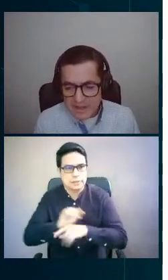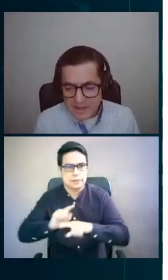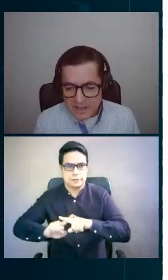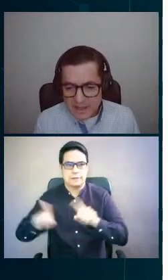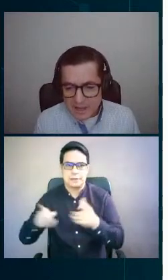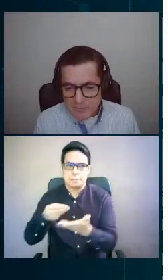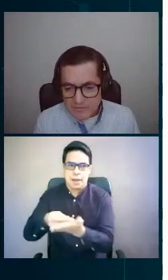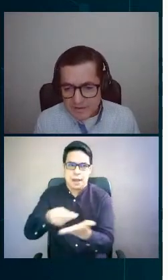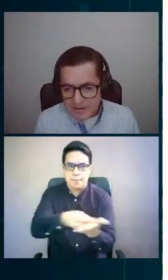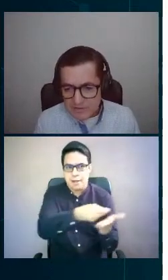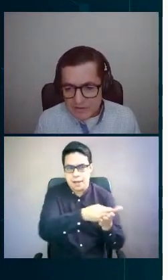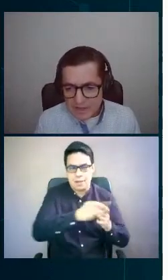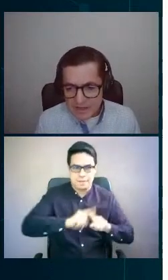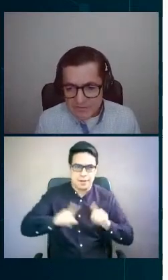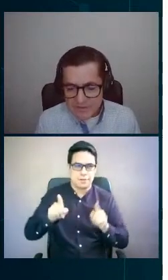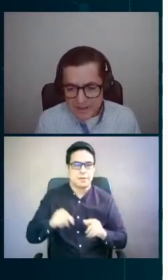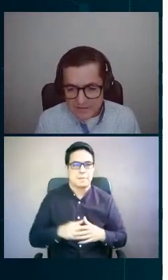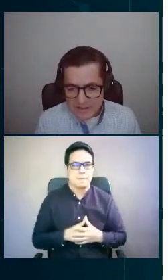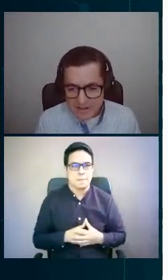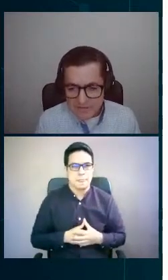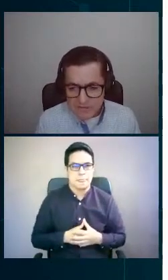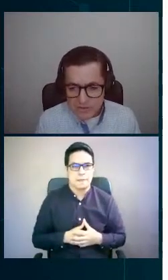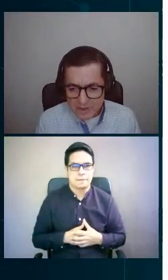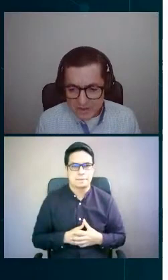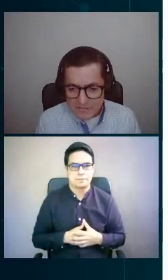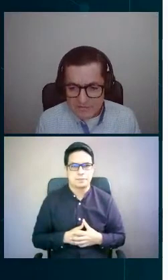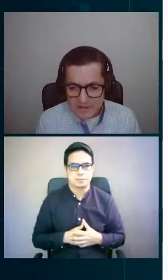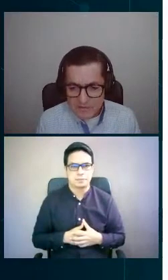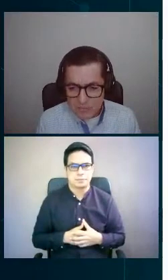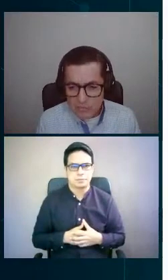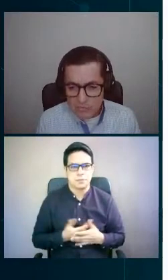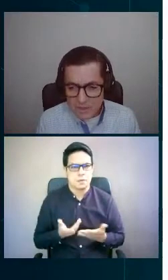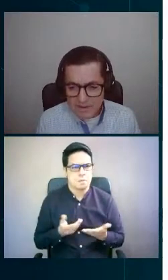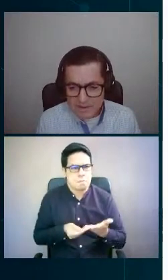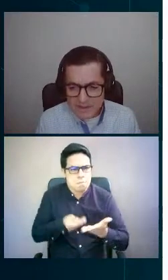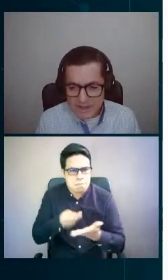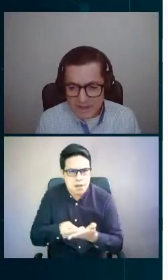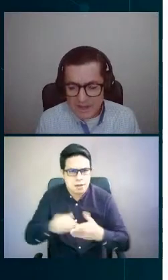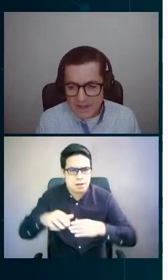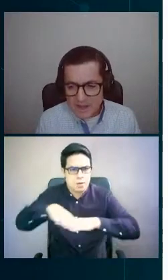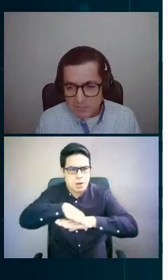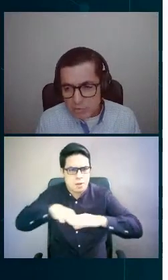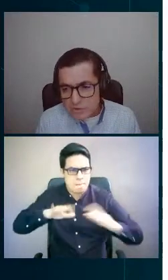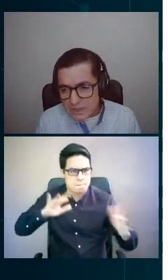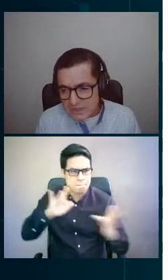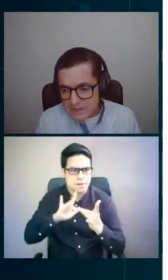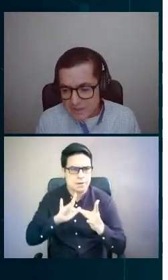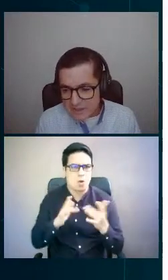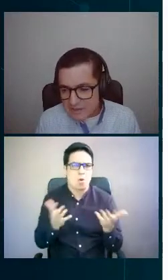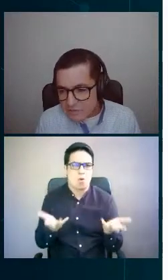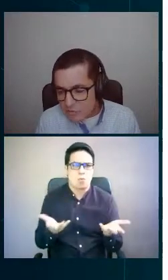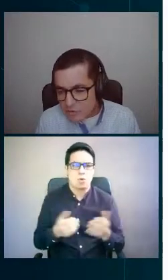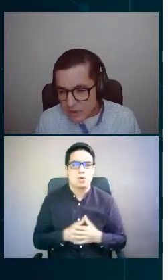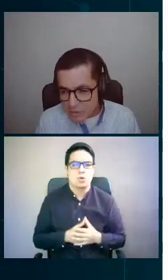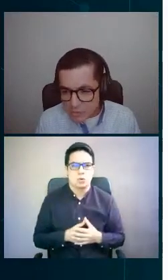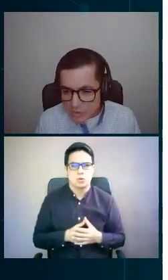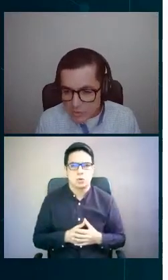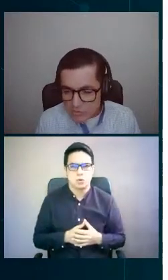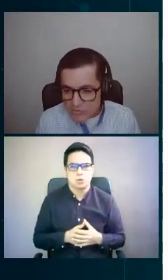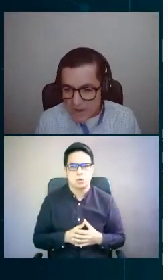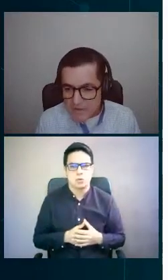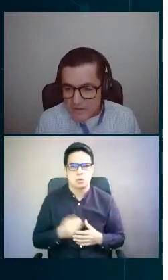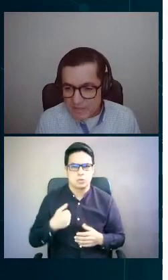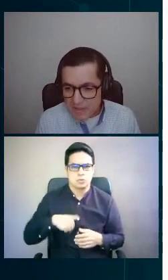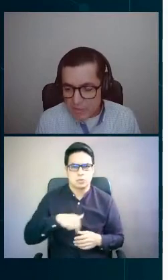la especificación de las tarifas horarias, tenemos una banda punta, que es como que